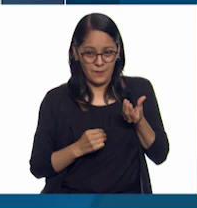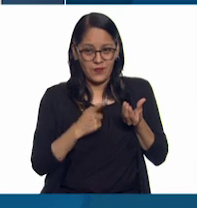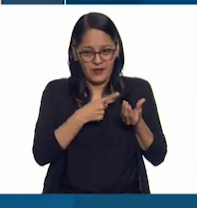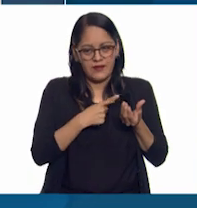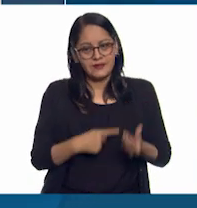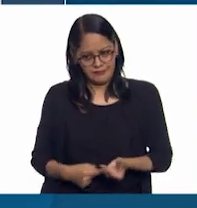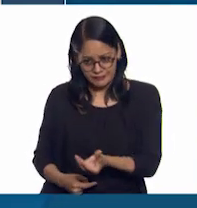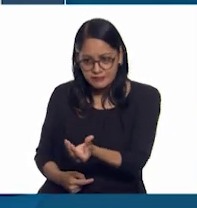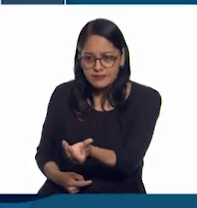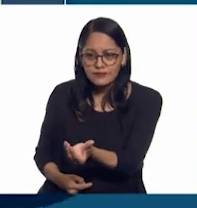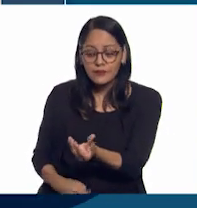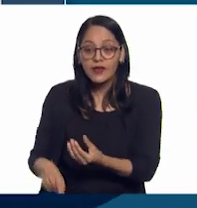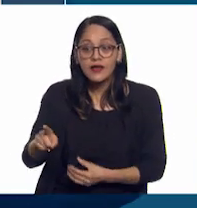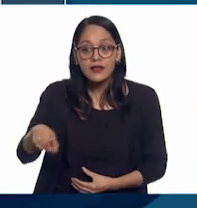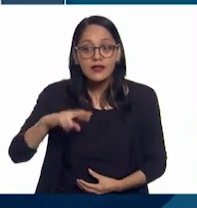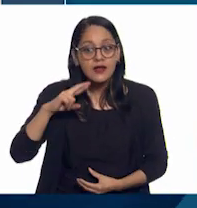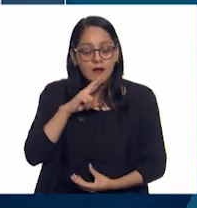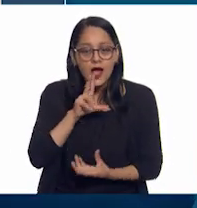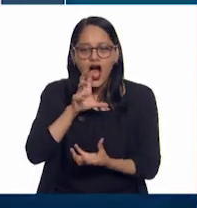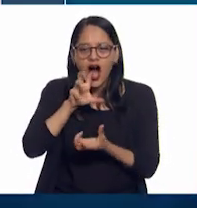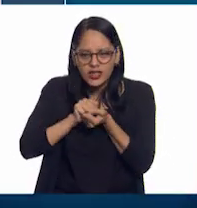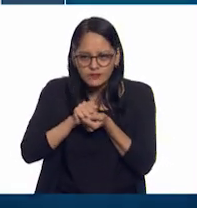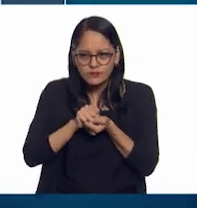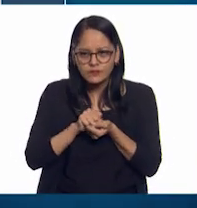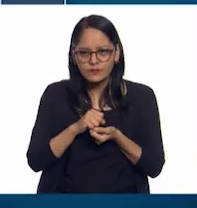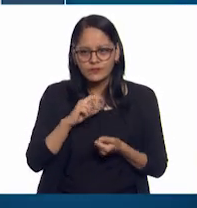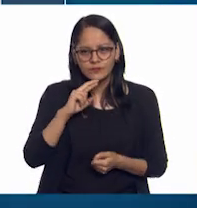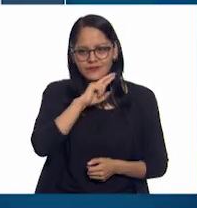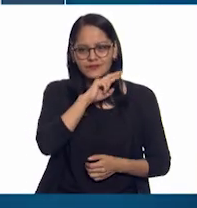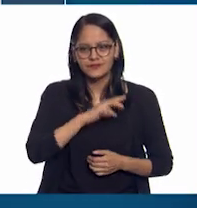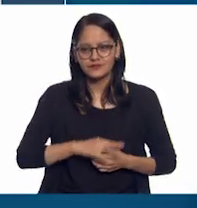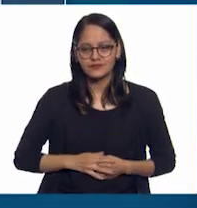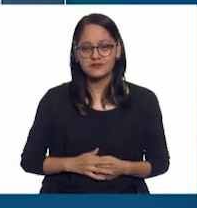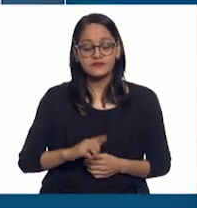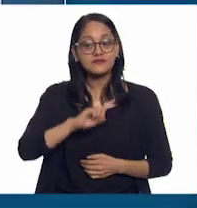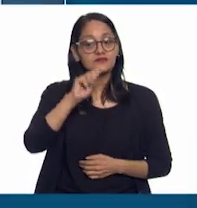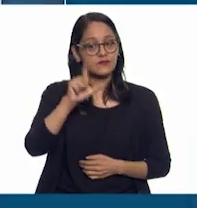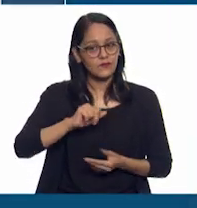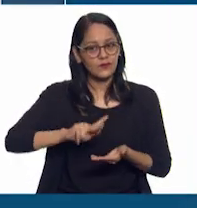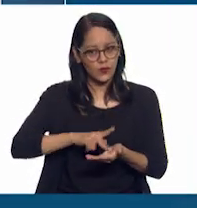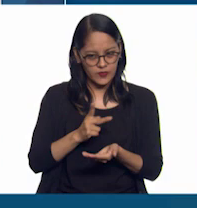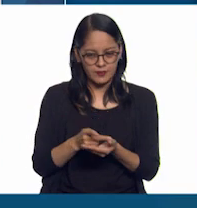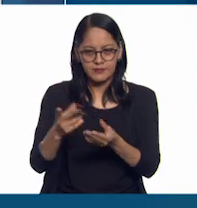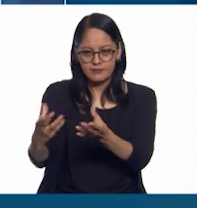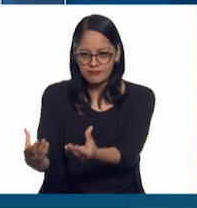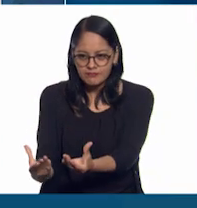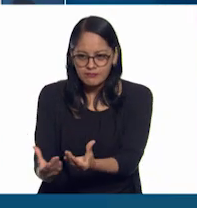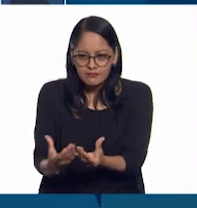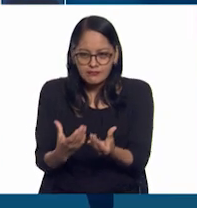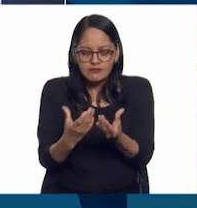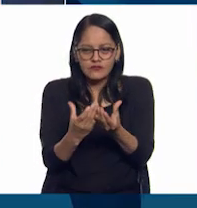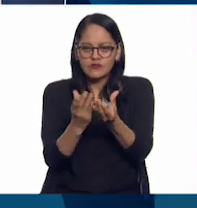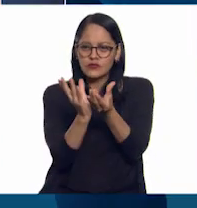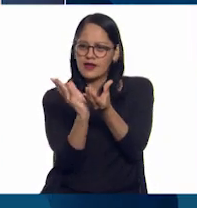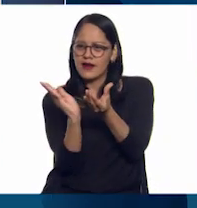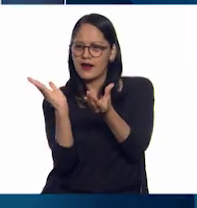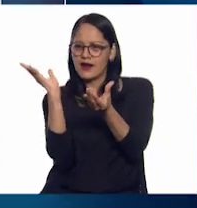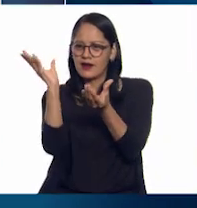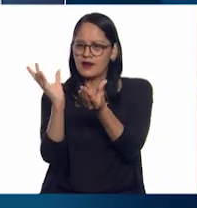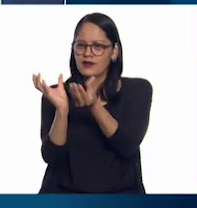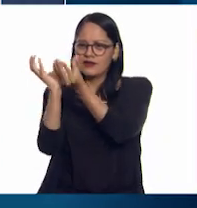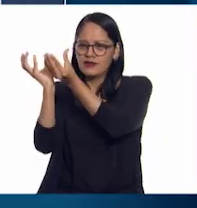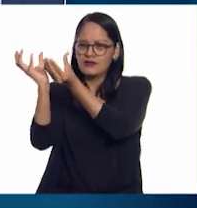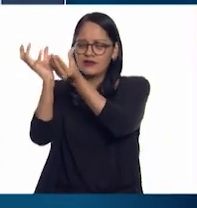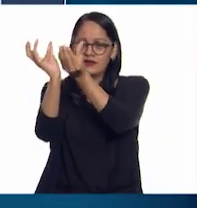Se la comió de un bocado. Luego volví a acomodar su nido en una rama lejos de